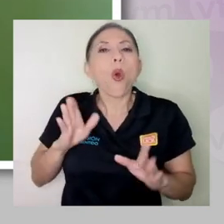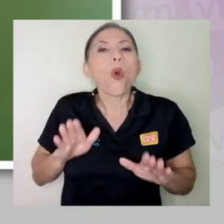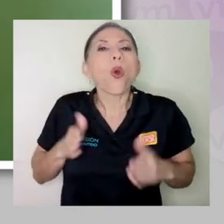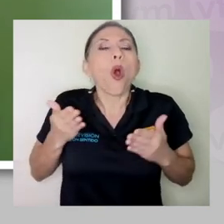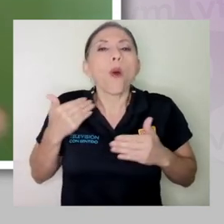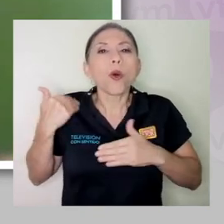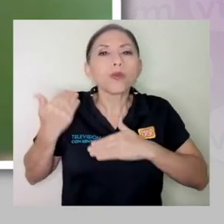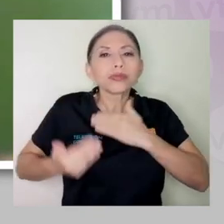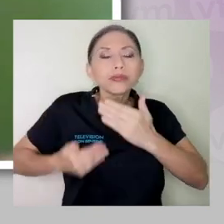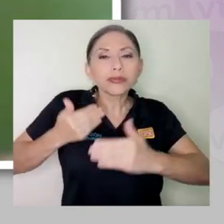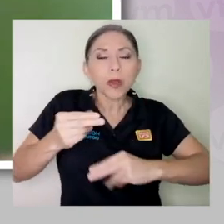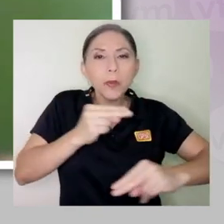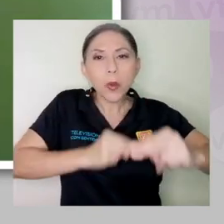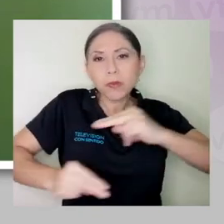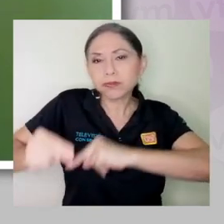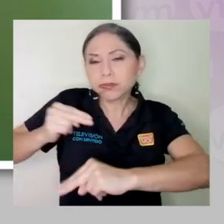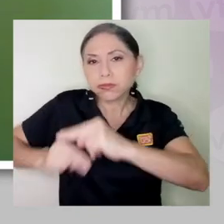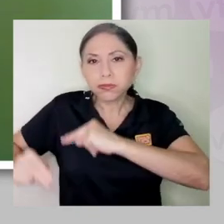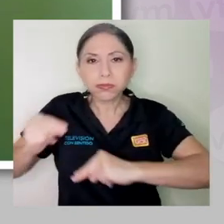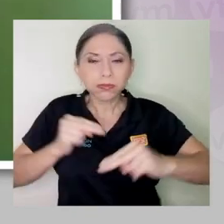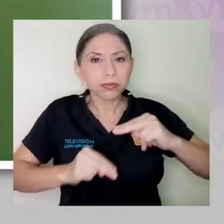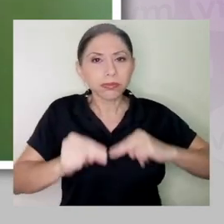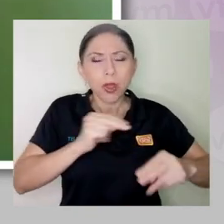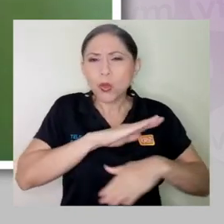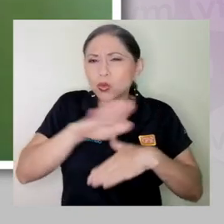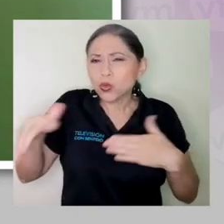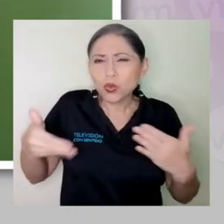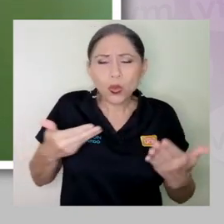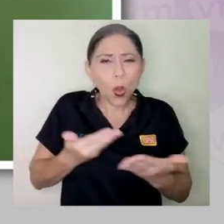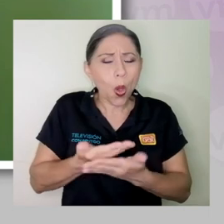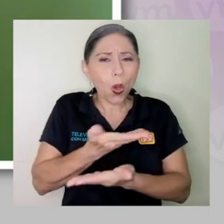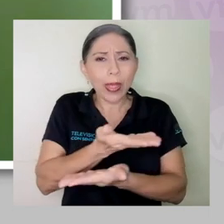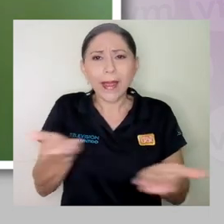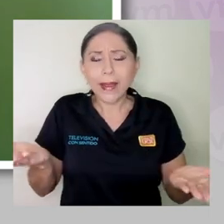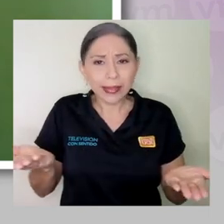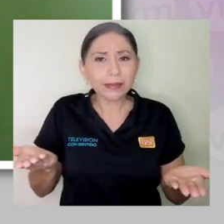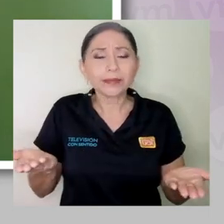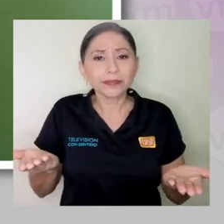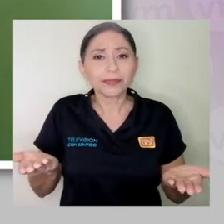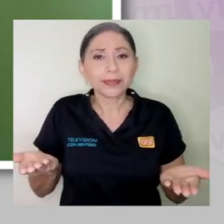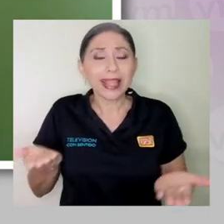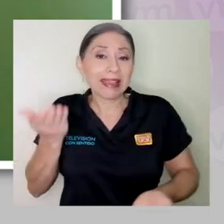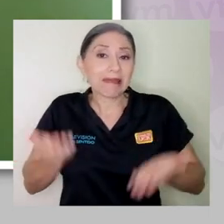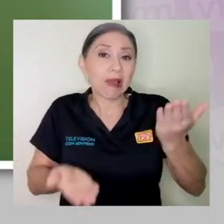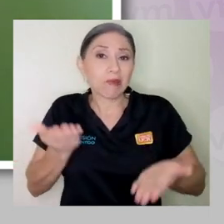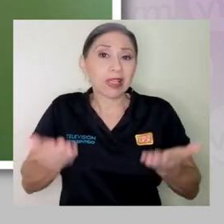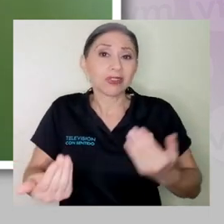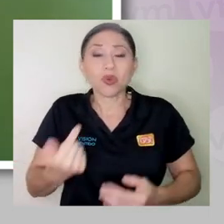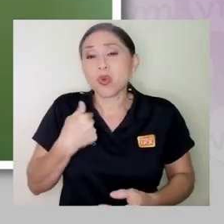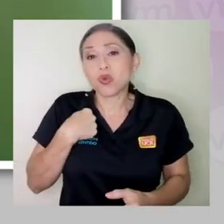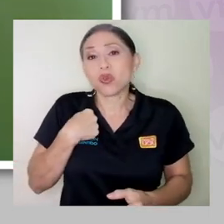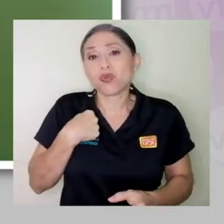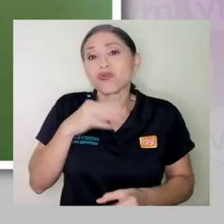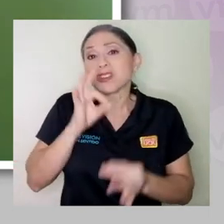¿verdad? Toda esa parte que tal vez uno simple y sencillamente llega a un lugar, coge un alimento y no se